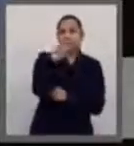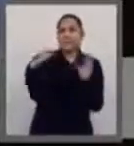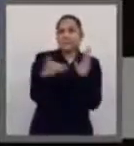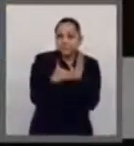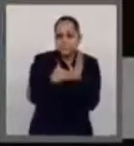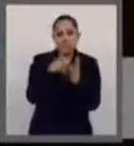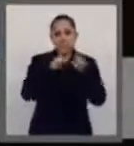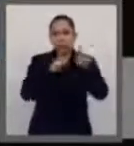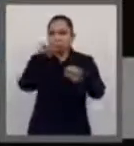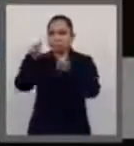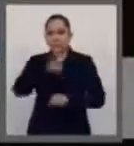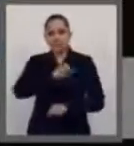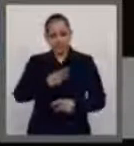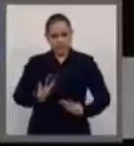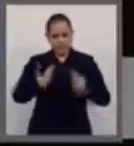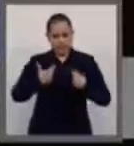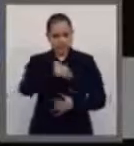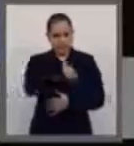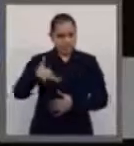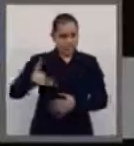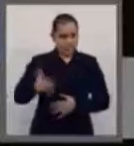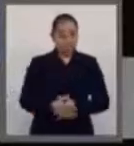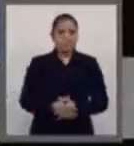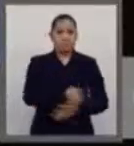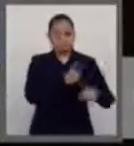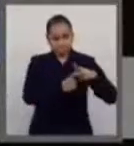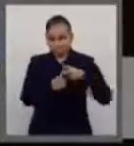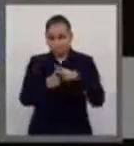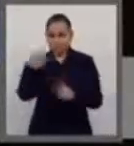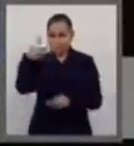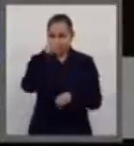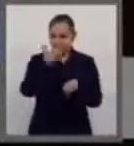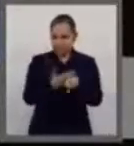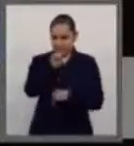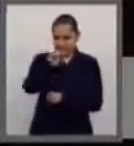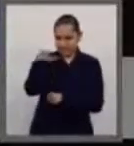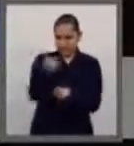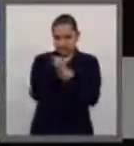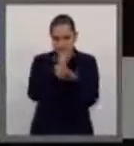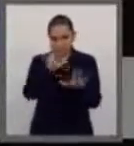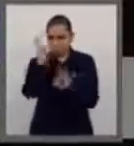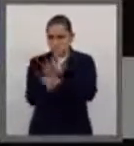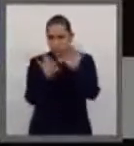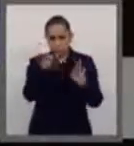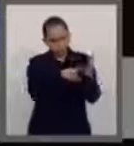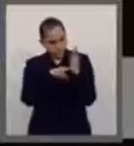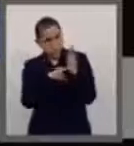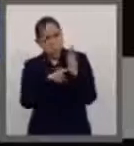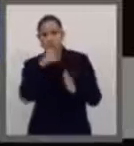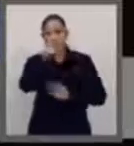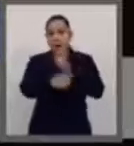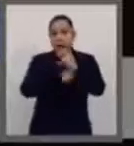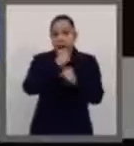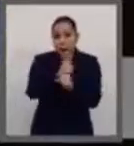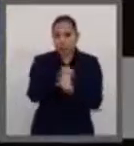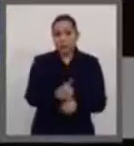mamá. Según cifras de la Secretaría de Salud, anualmente se reportan 6 mil